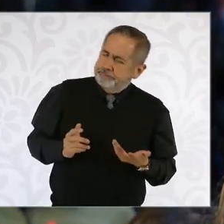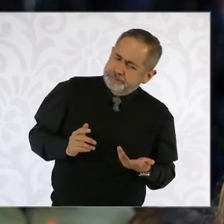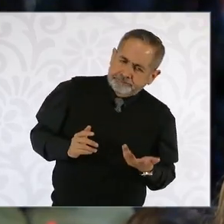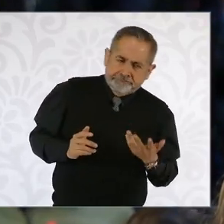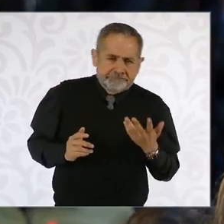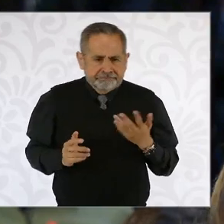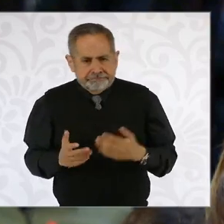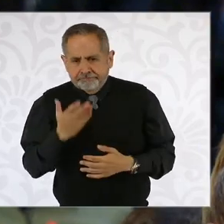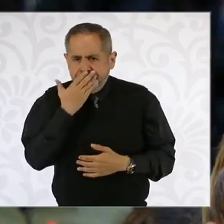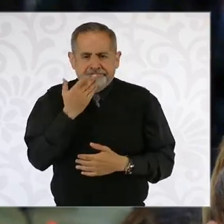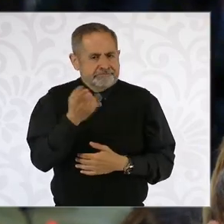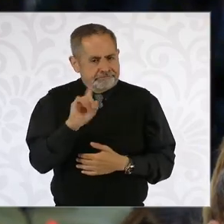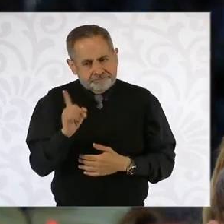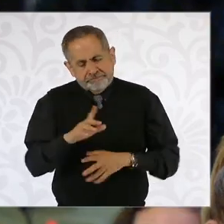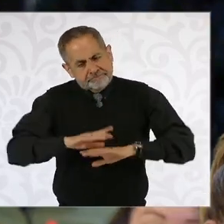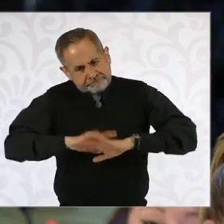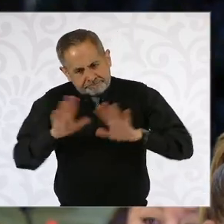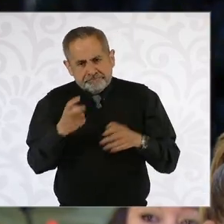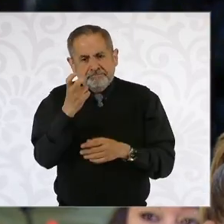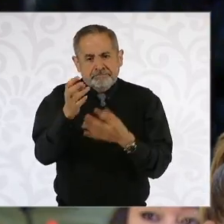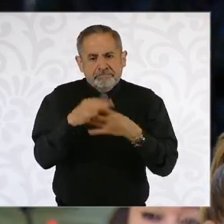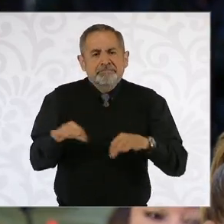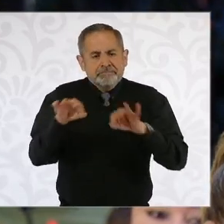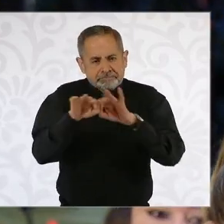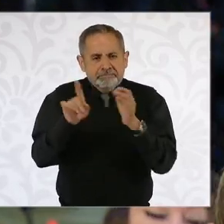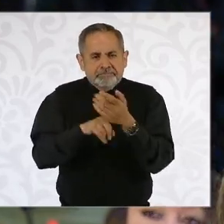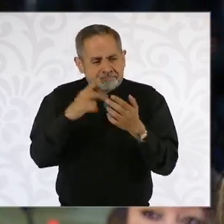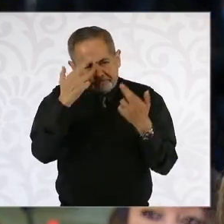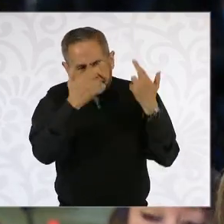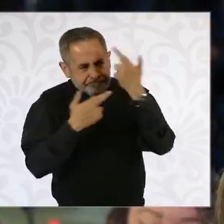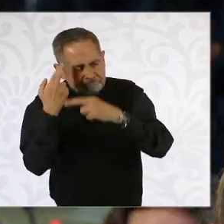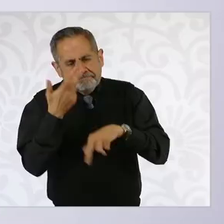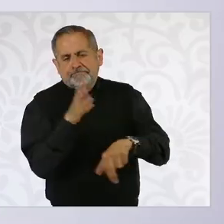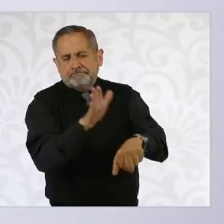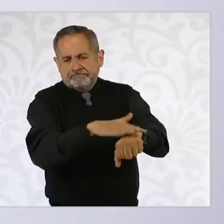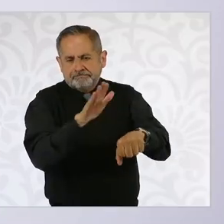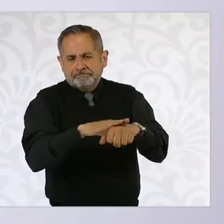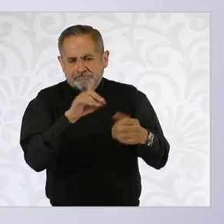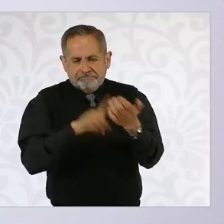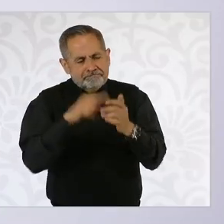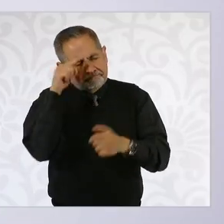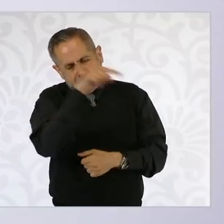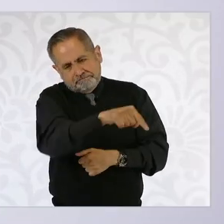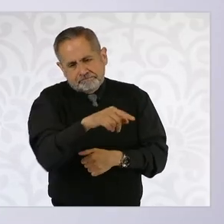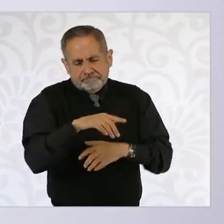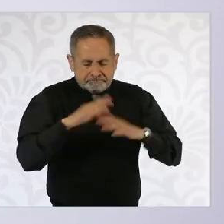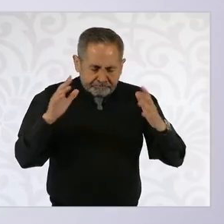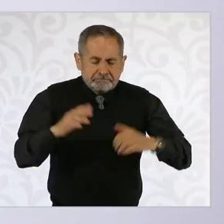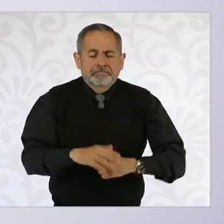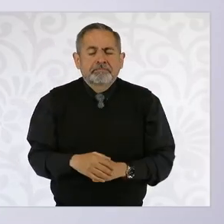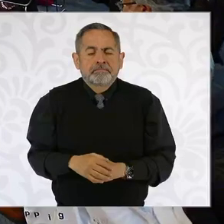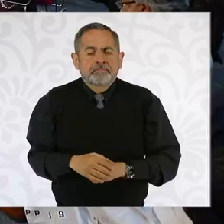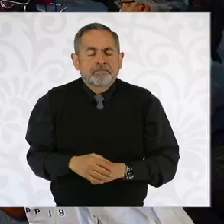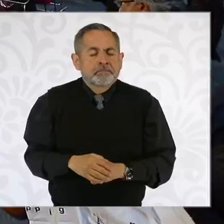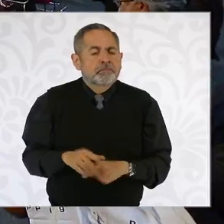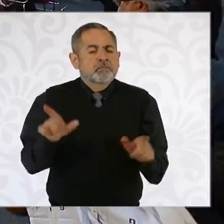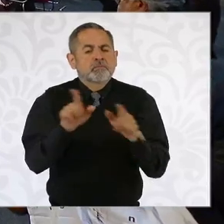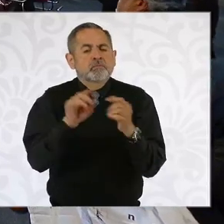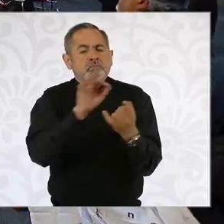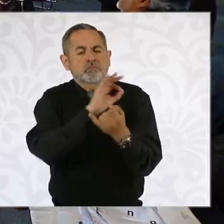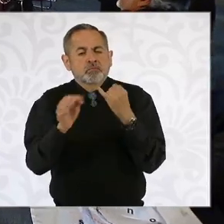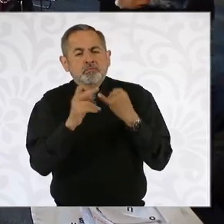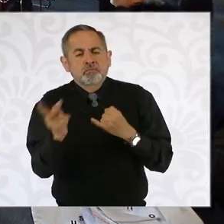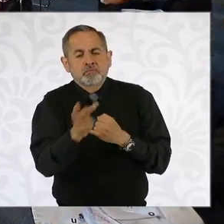no es correcto. Entonces, es importante que se le haga una revisión y un llamado de atención en ese sentido. Por último, nada más